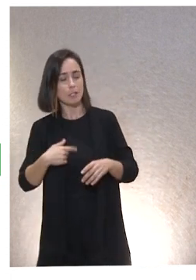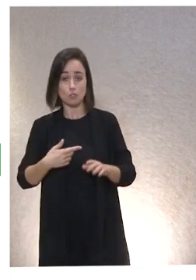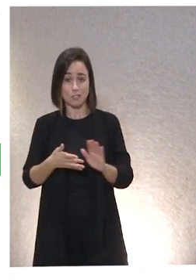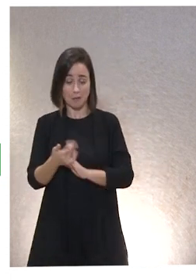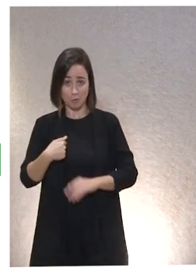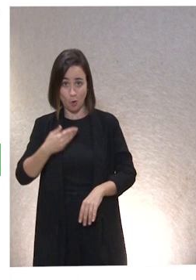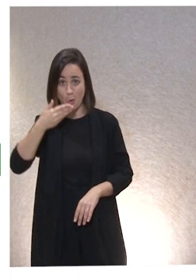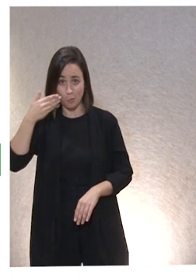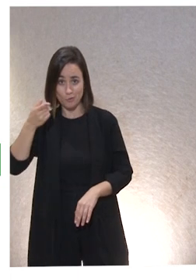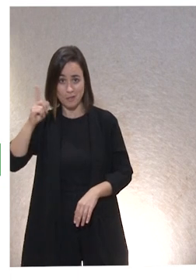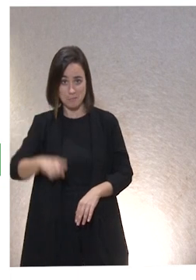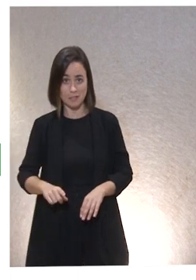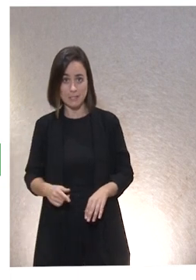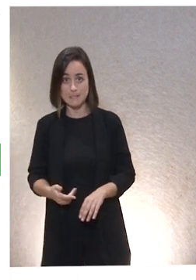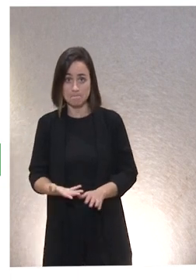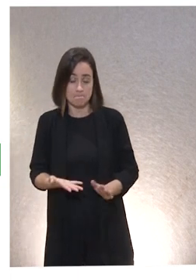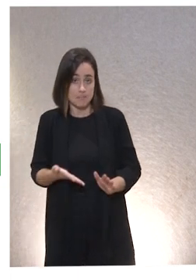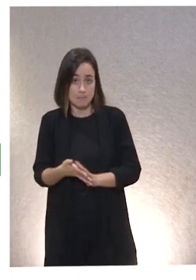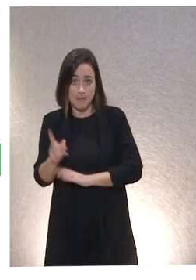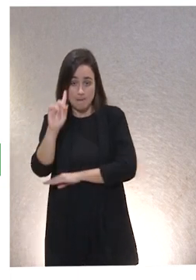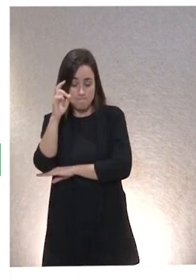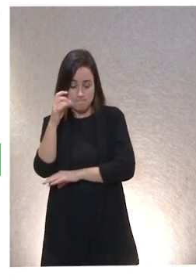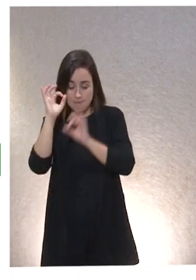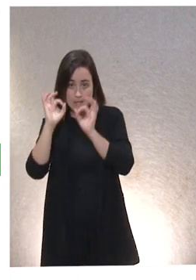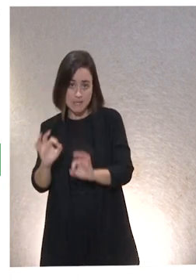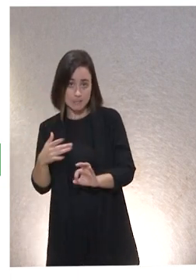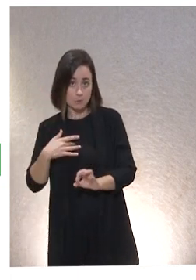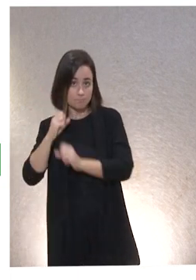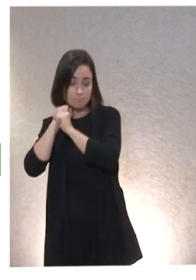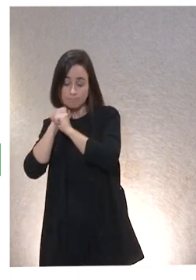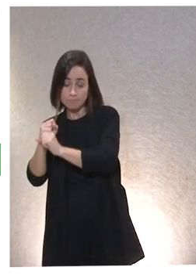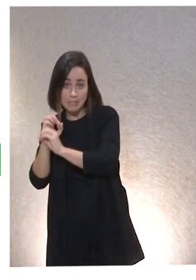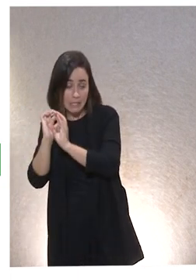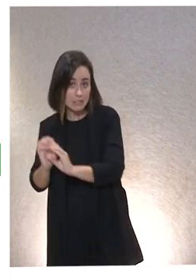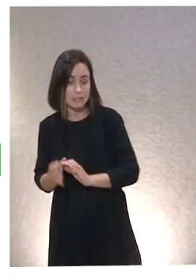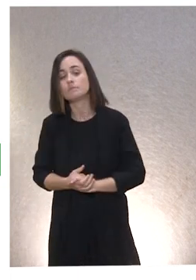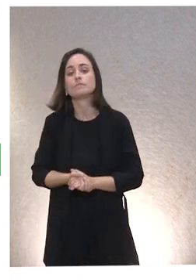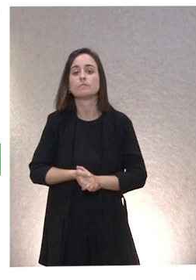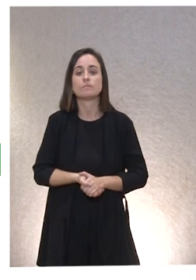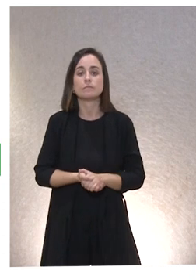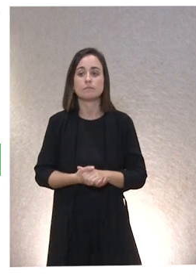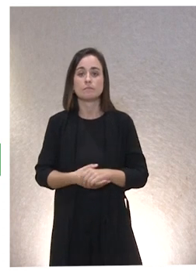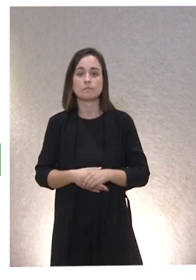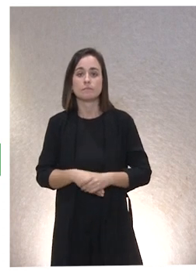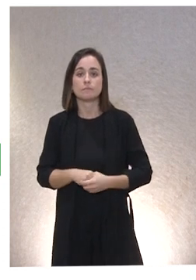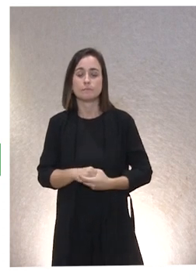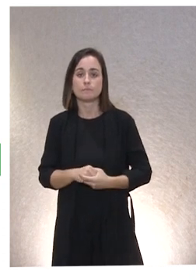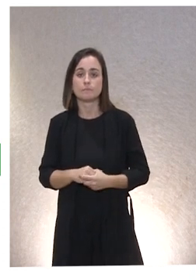La humildad de reconocer. No me queda más remedio que reconocer que soy dependiente. Y lo acepto.